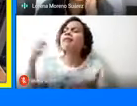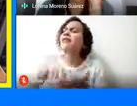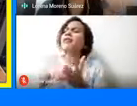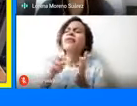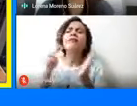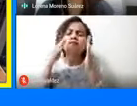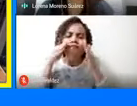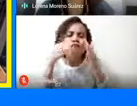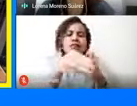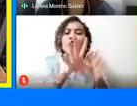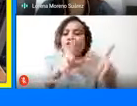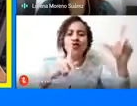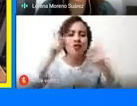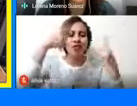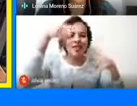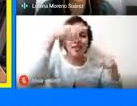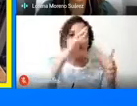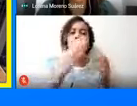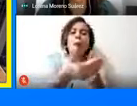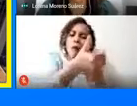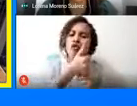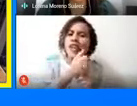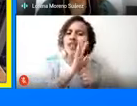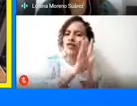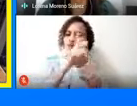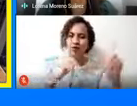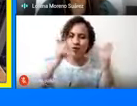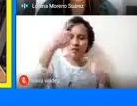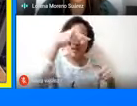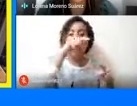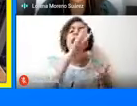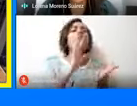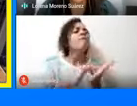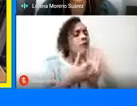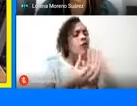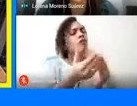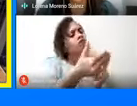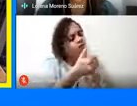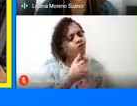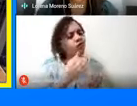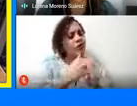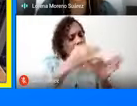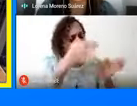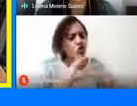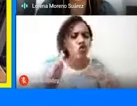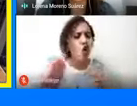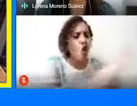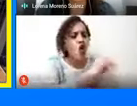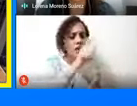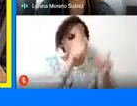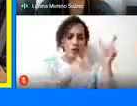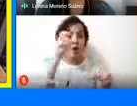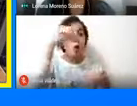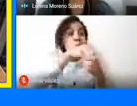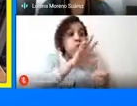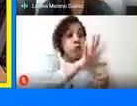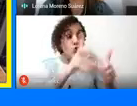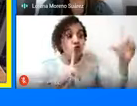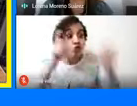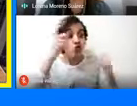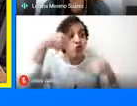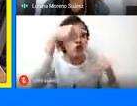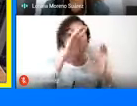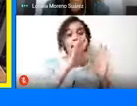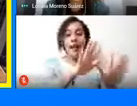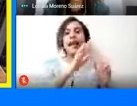netamente al sector turístico, a protegerlo y a velar por la seguridad de todos esos actores que hacen parte del